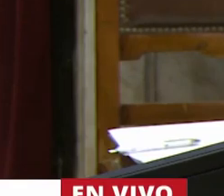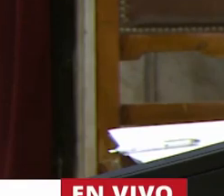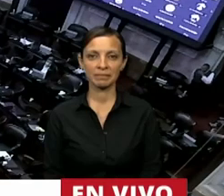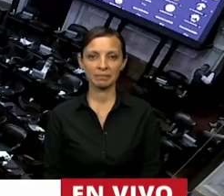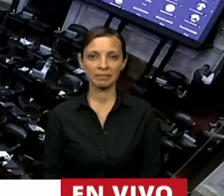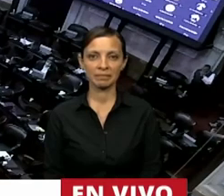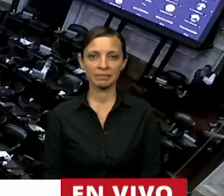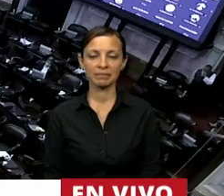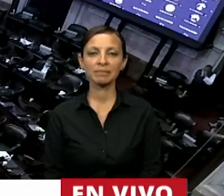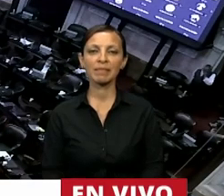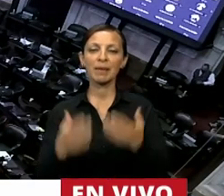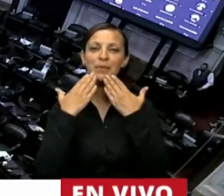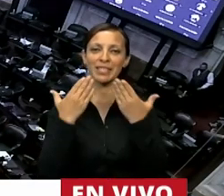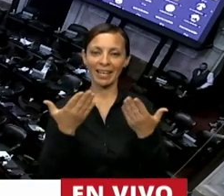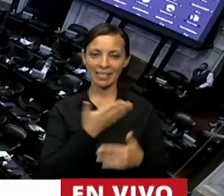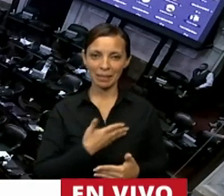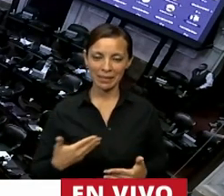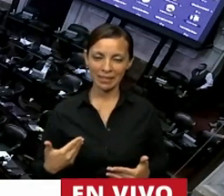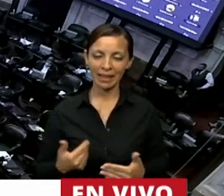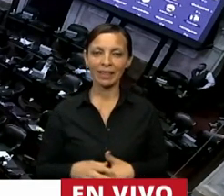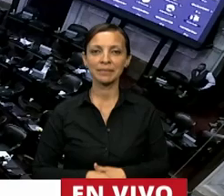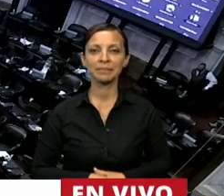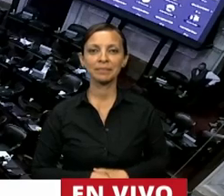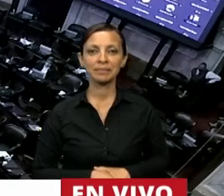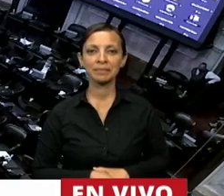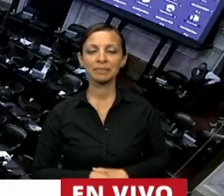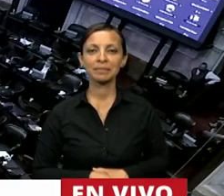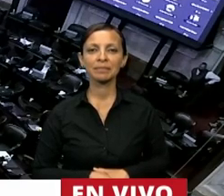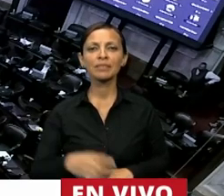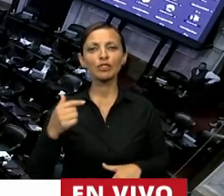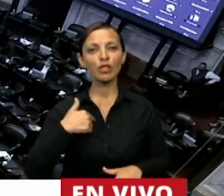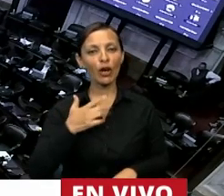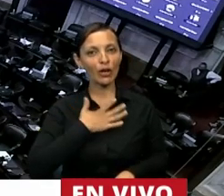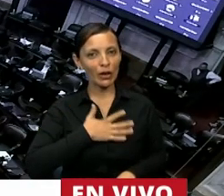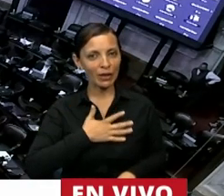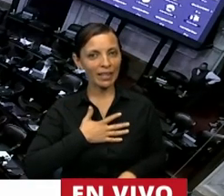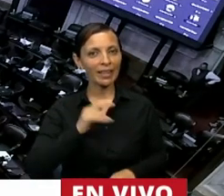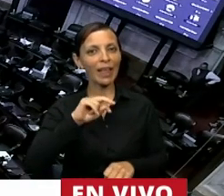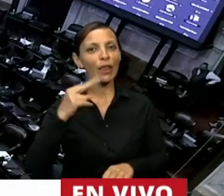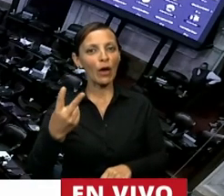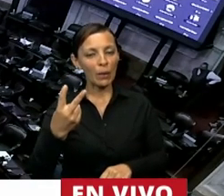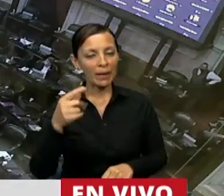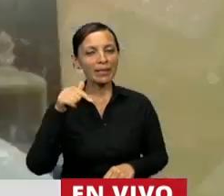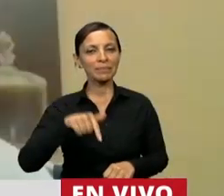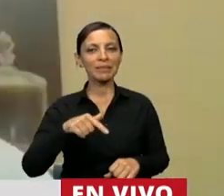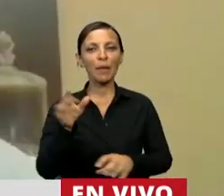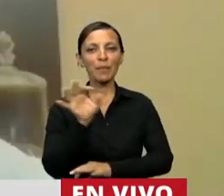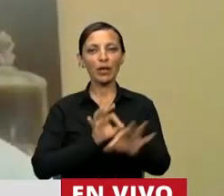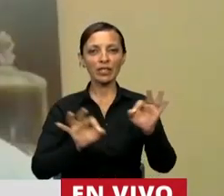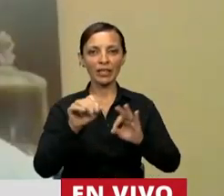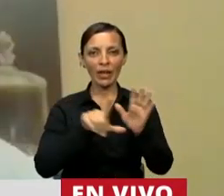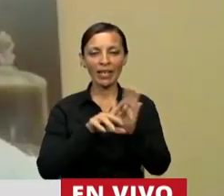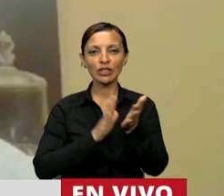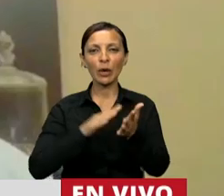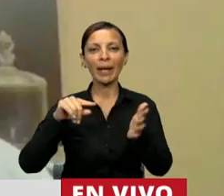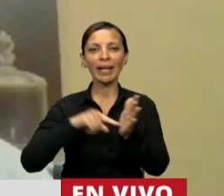Gracias, señor presidente, por otorgarme la palabra. Hoy celebro doblemente que estemos tratando este proyecto de las